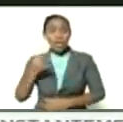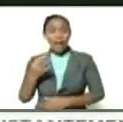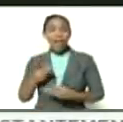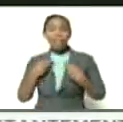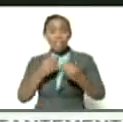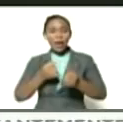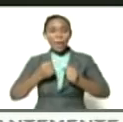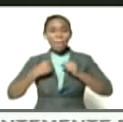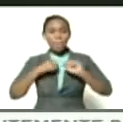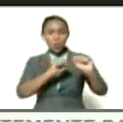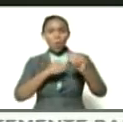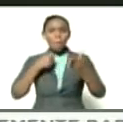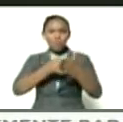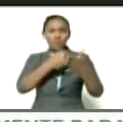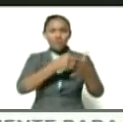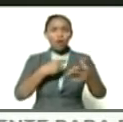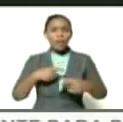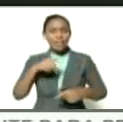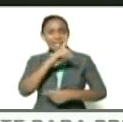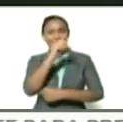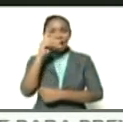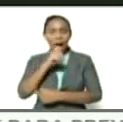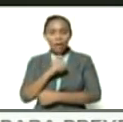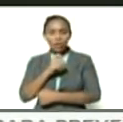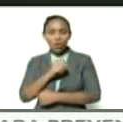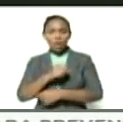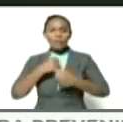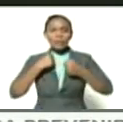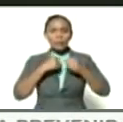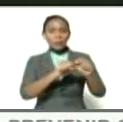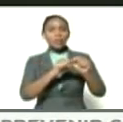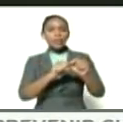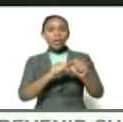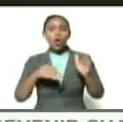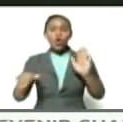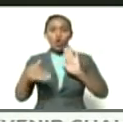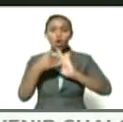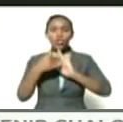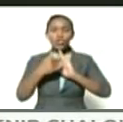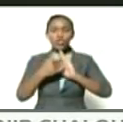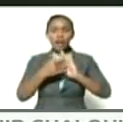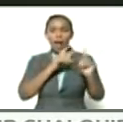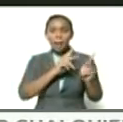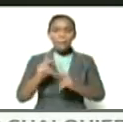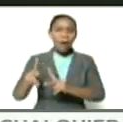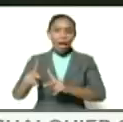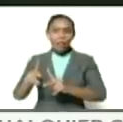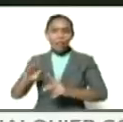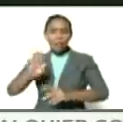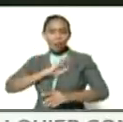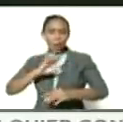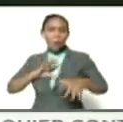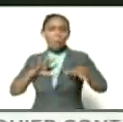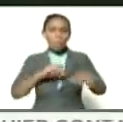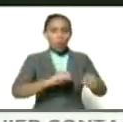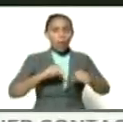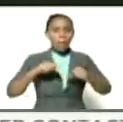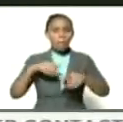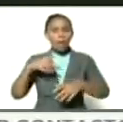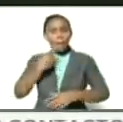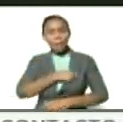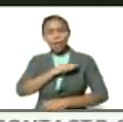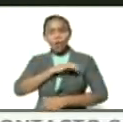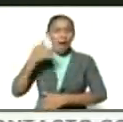100 años contra el plan de conquista y colonización imperial español.